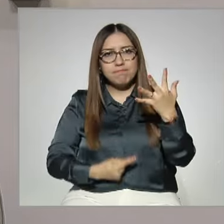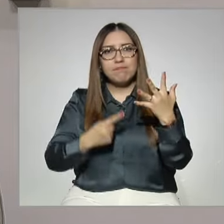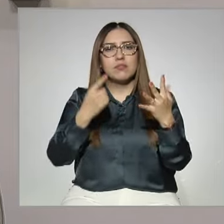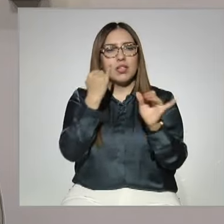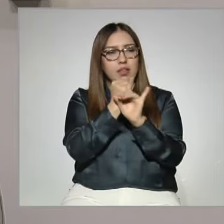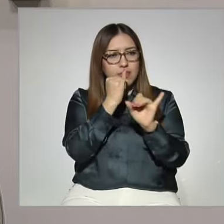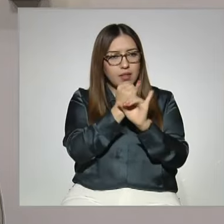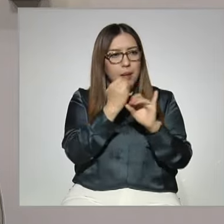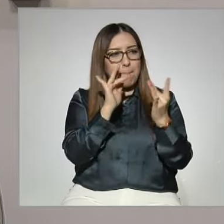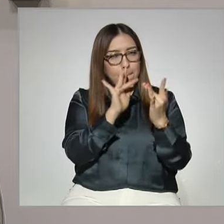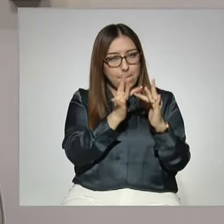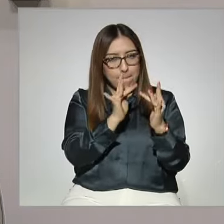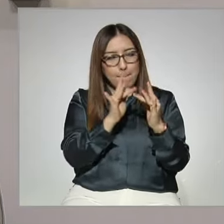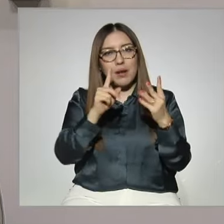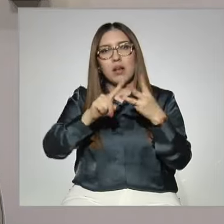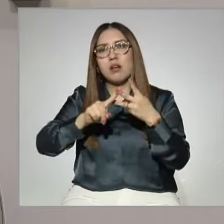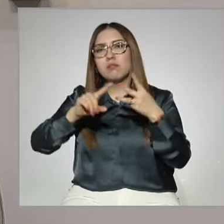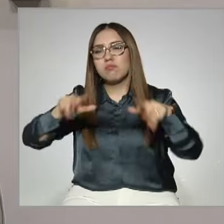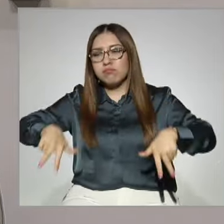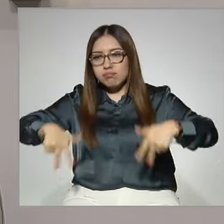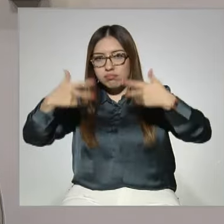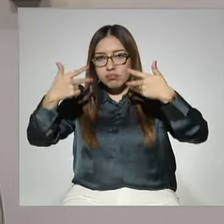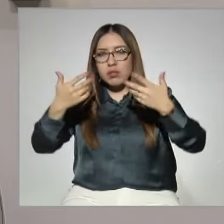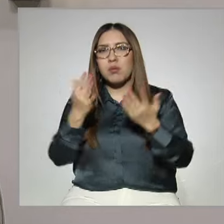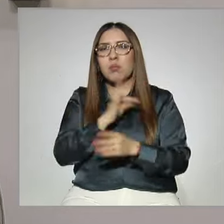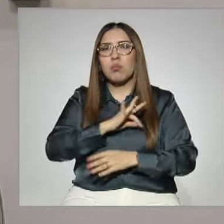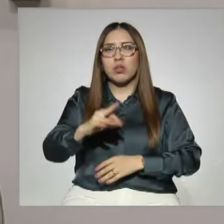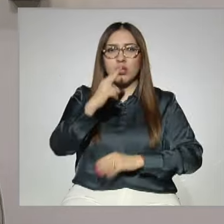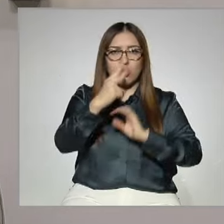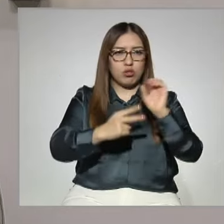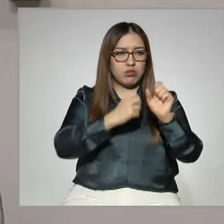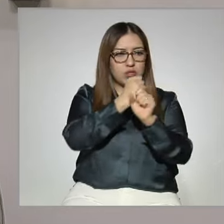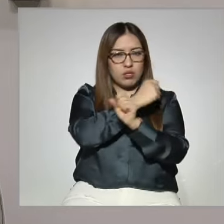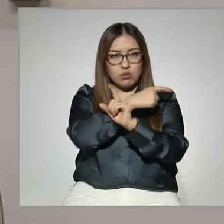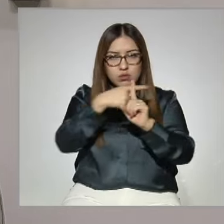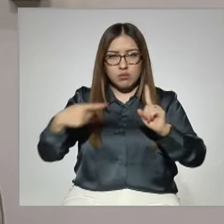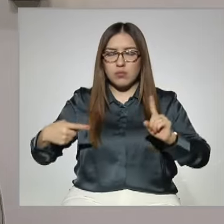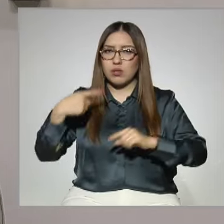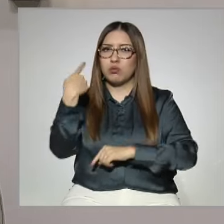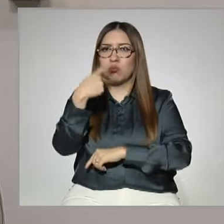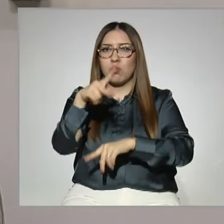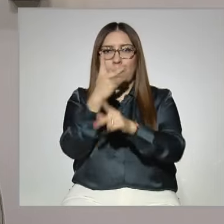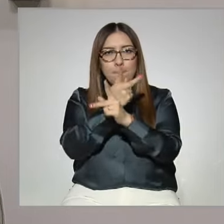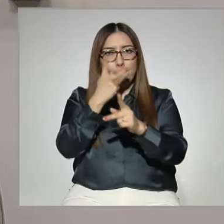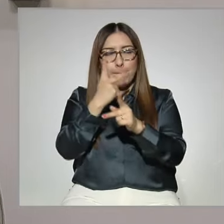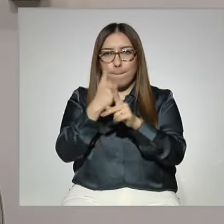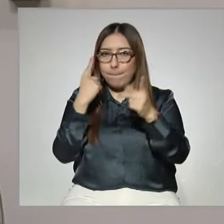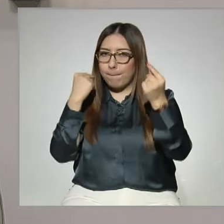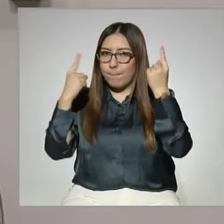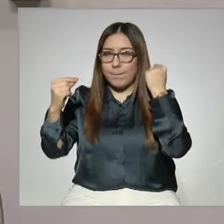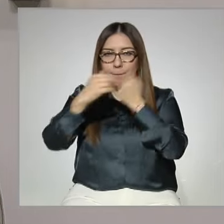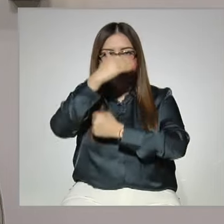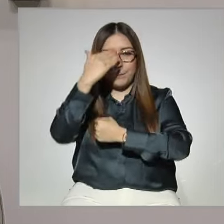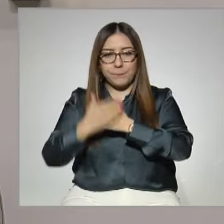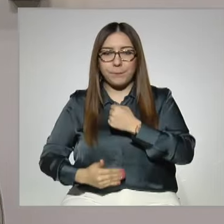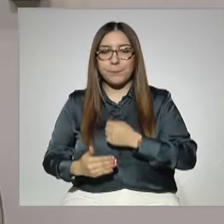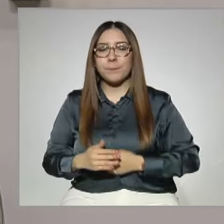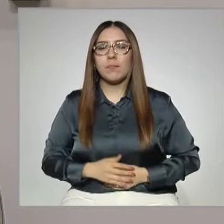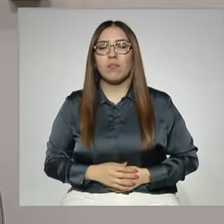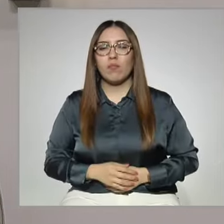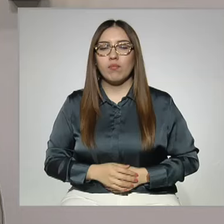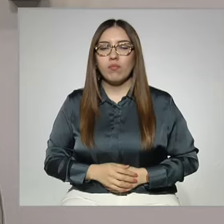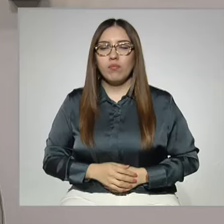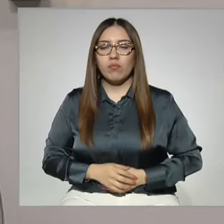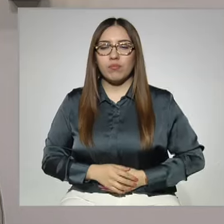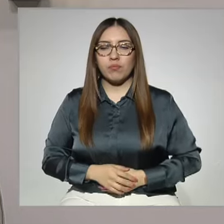abierta que nos van a permitir en dos años, dos años y medio, terminar nuestra preparación de educación básica y de educación